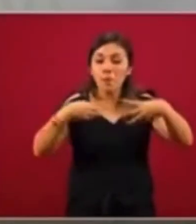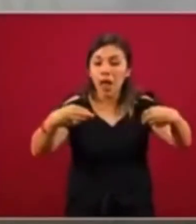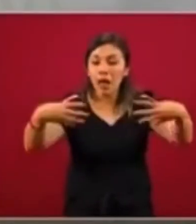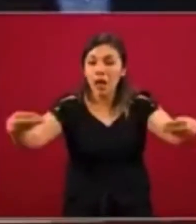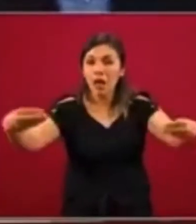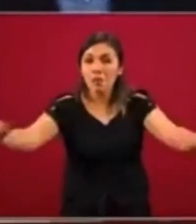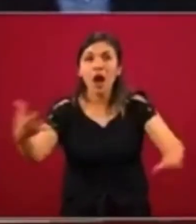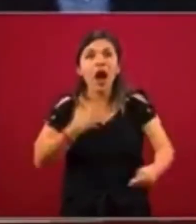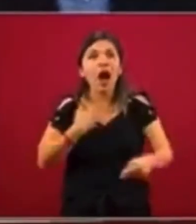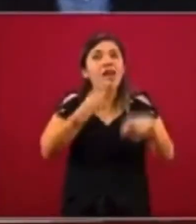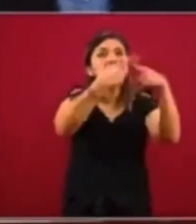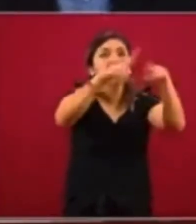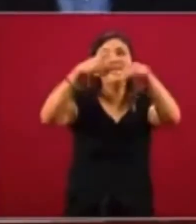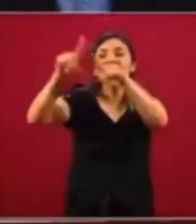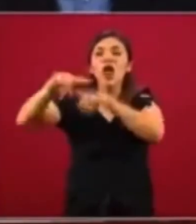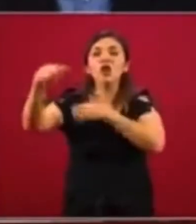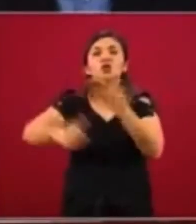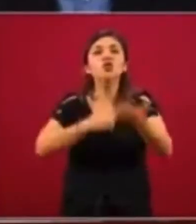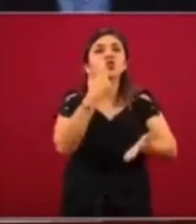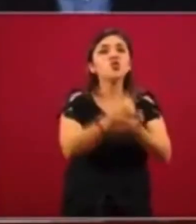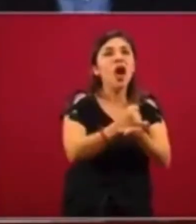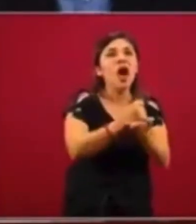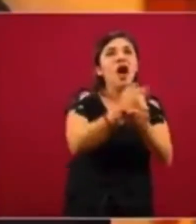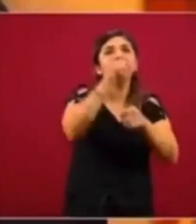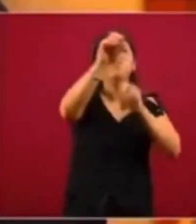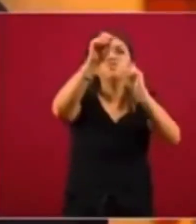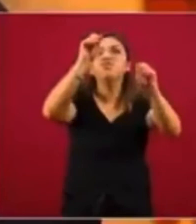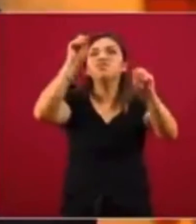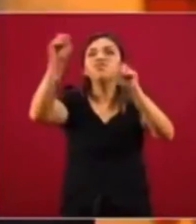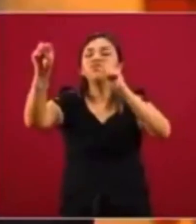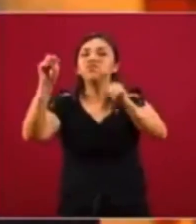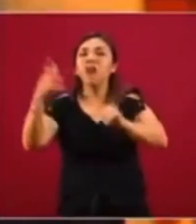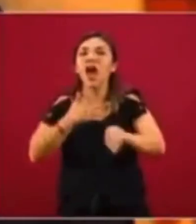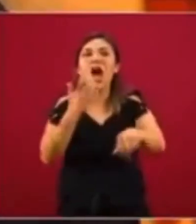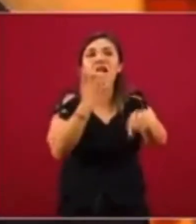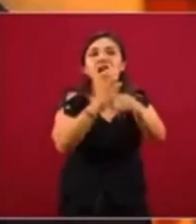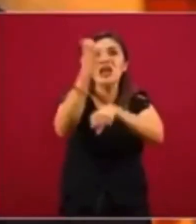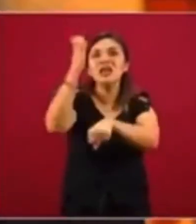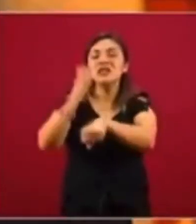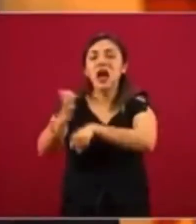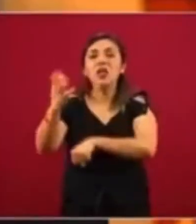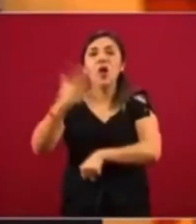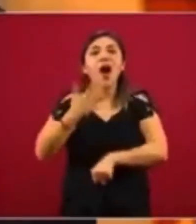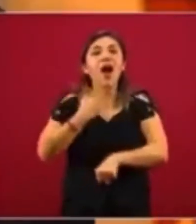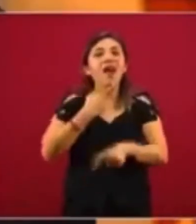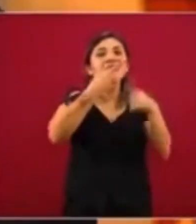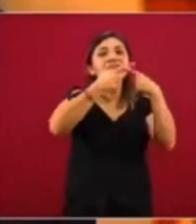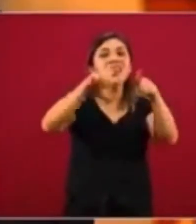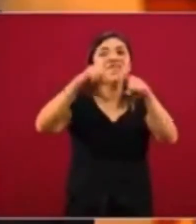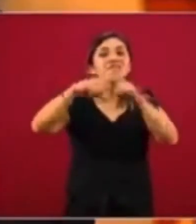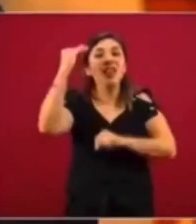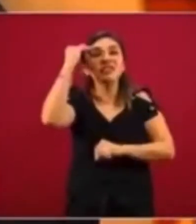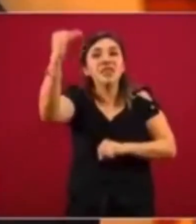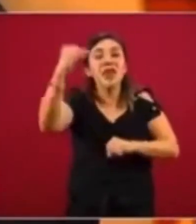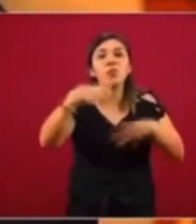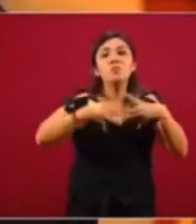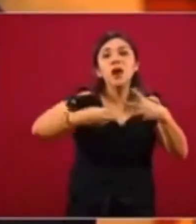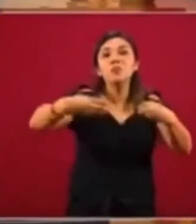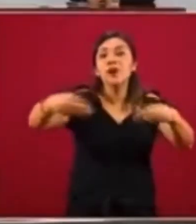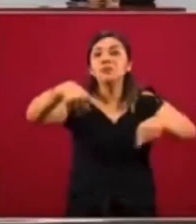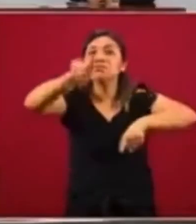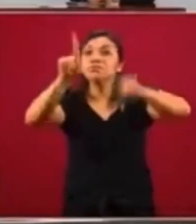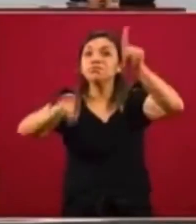dado que tendremos ciudades, metrópolis, zonas, estados que tienen procesos de alta transmisión,